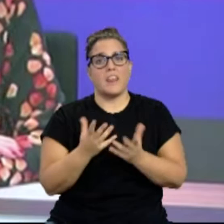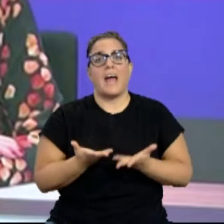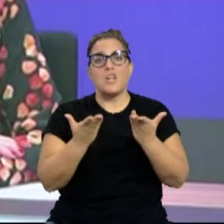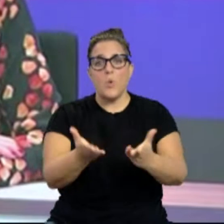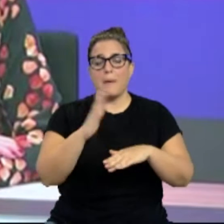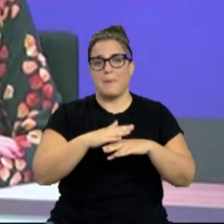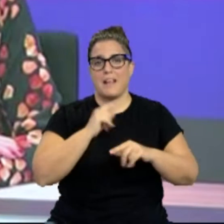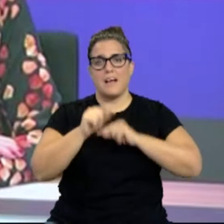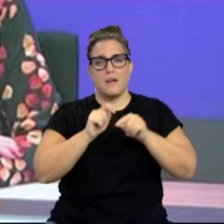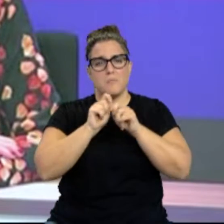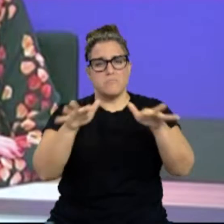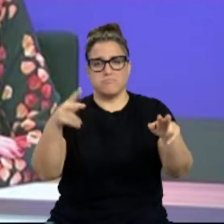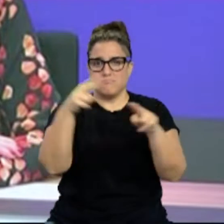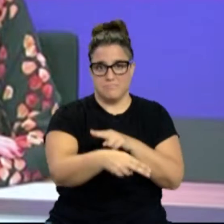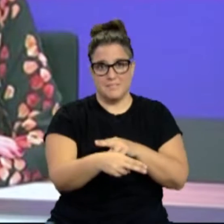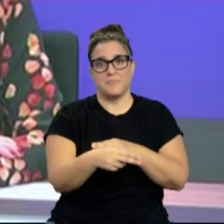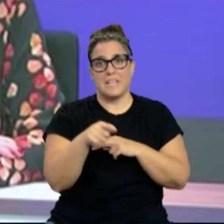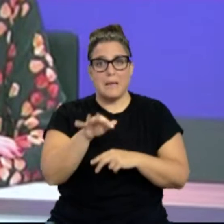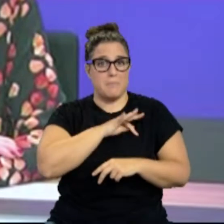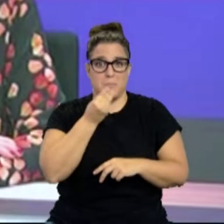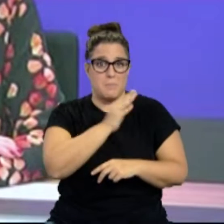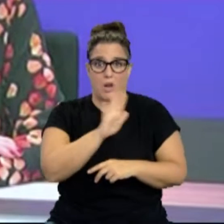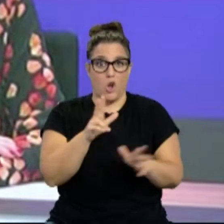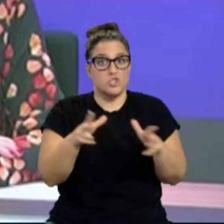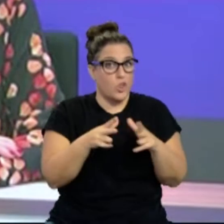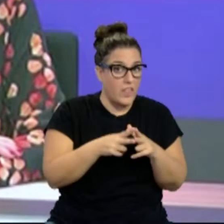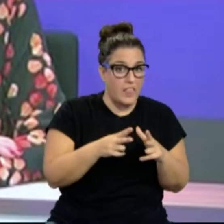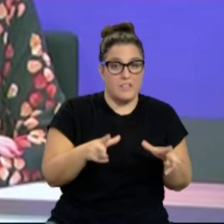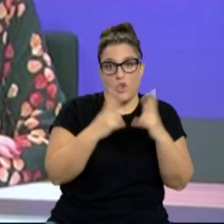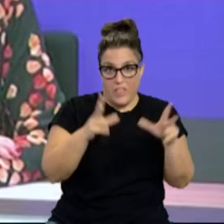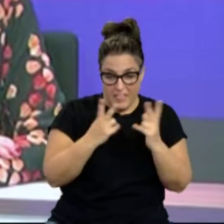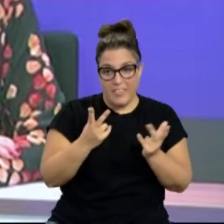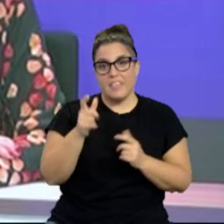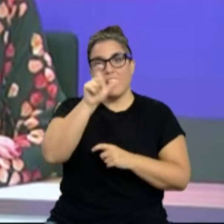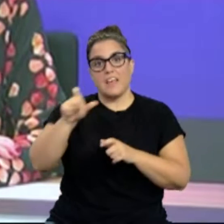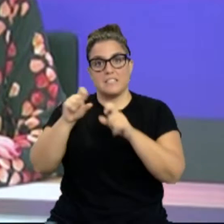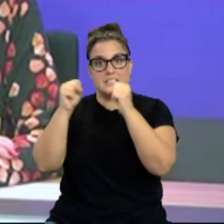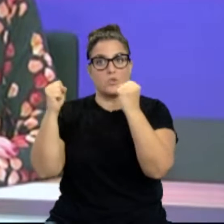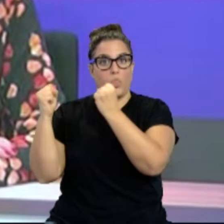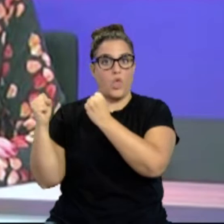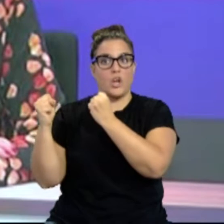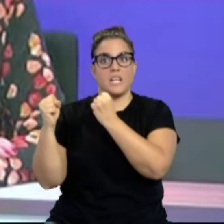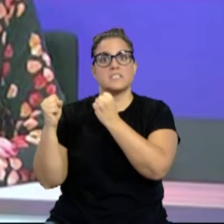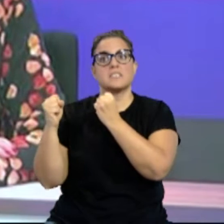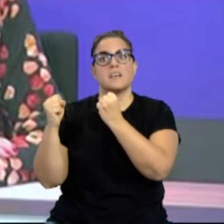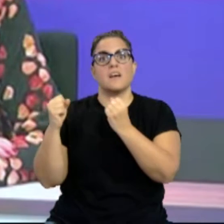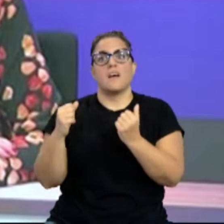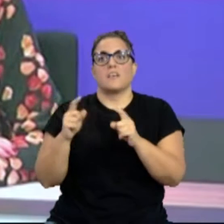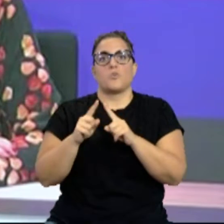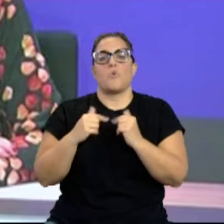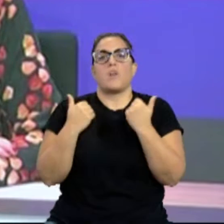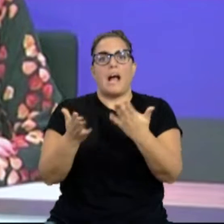esta pandemia. Ese es el mejor premio. Que la sociedad y las instituciones pueden dar al sistema sanitario, al